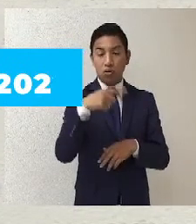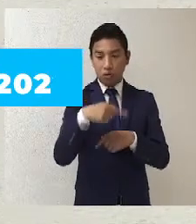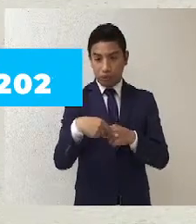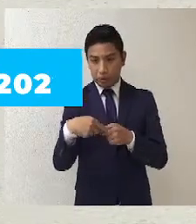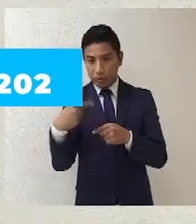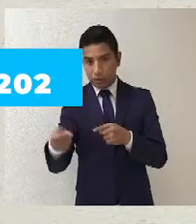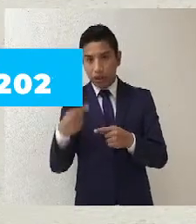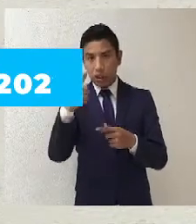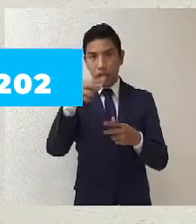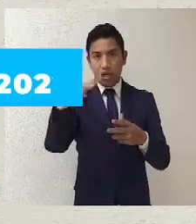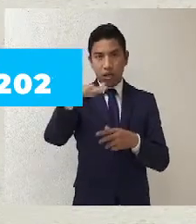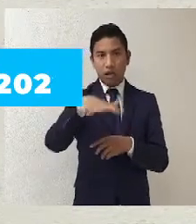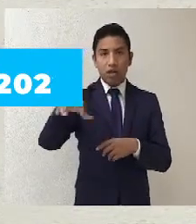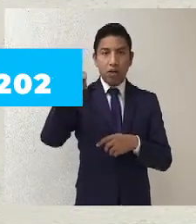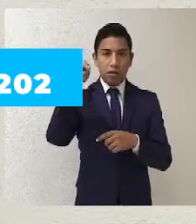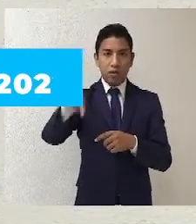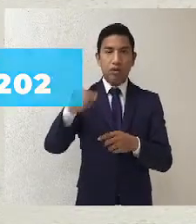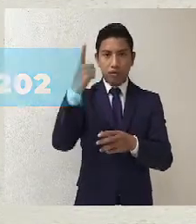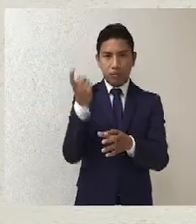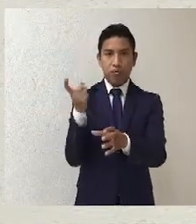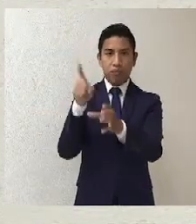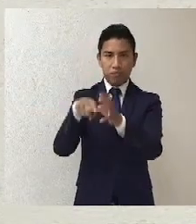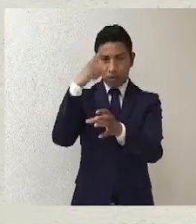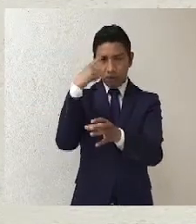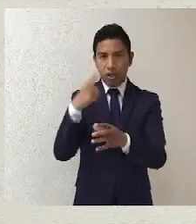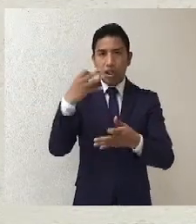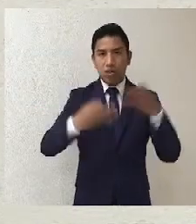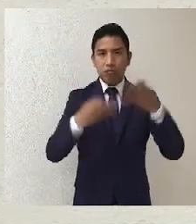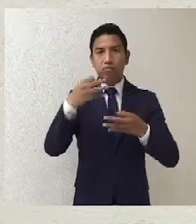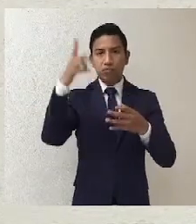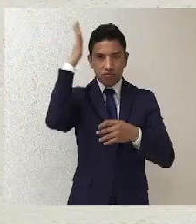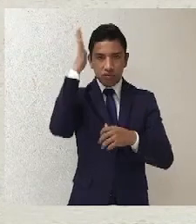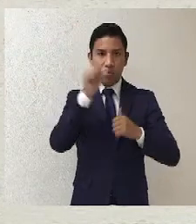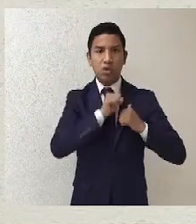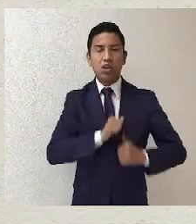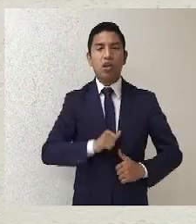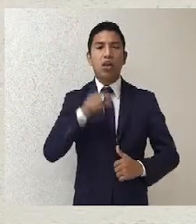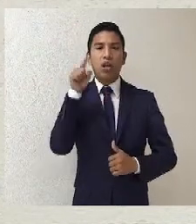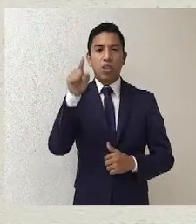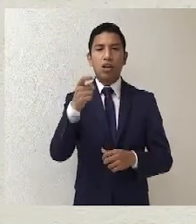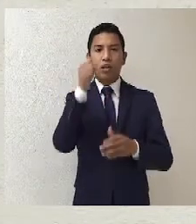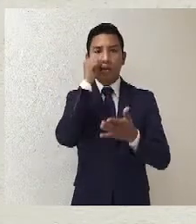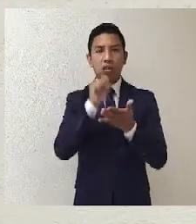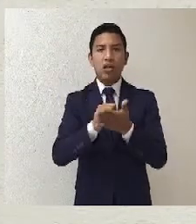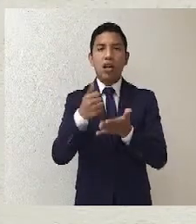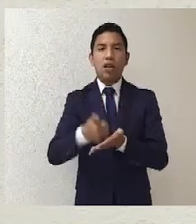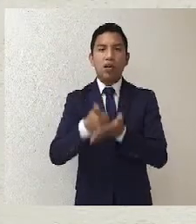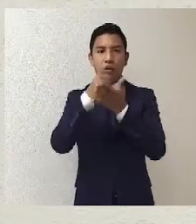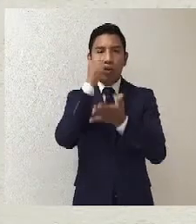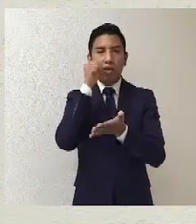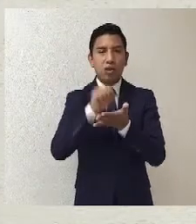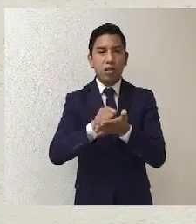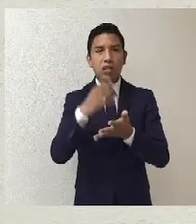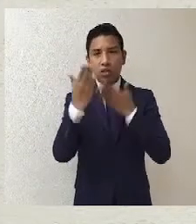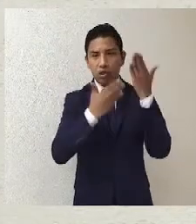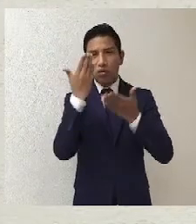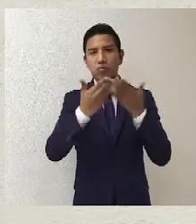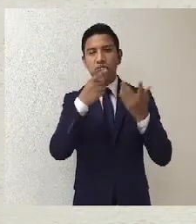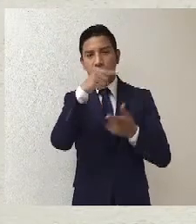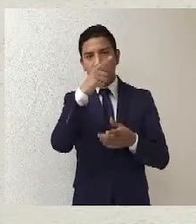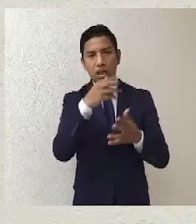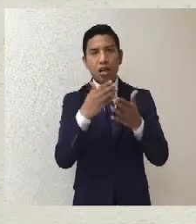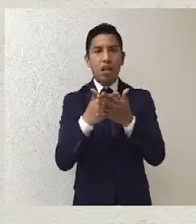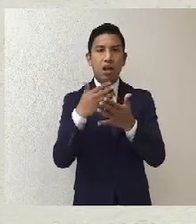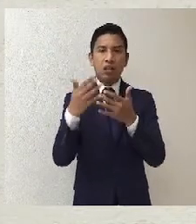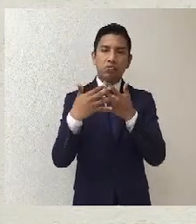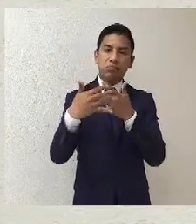ingresó a la Sala Regional Monterrey del Tribunal Electoral, donde desempeñó los cargos de actuario, secretario auxiliar y secretario de Estudio y Cuenta hasta el